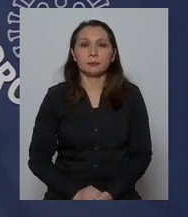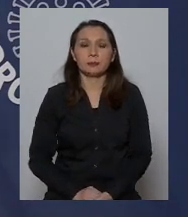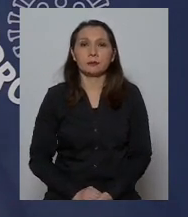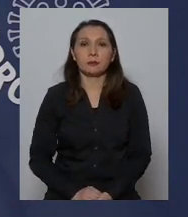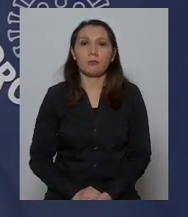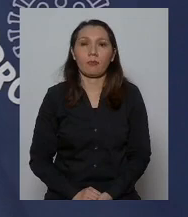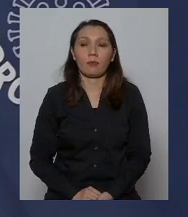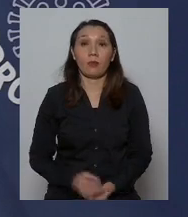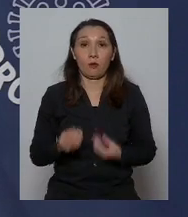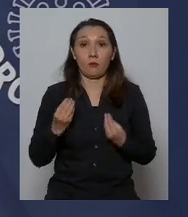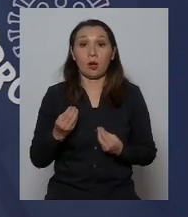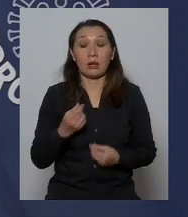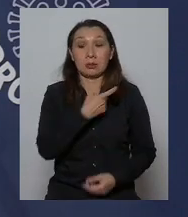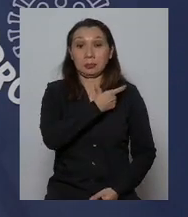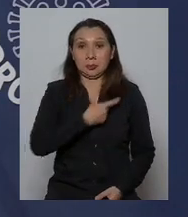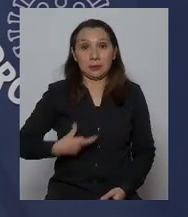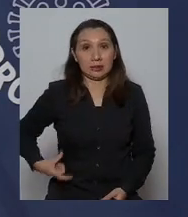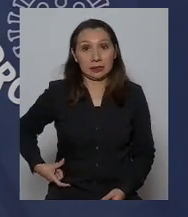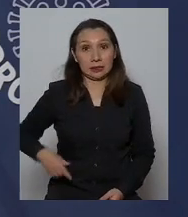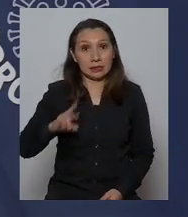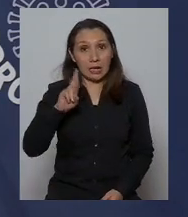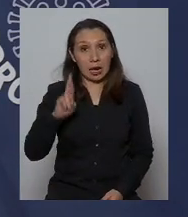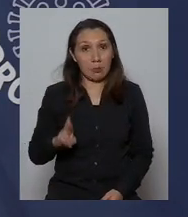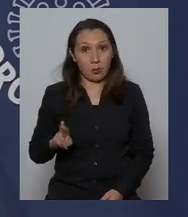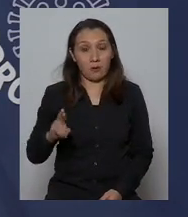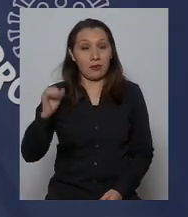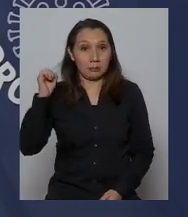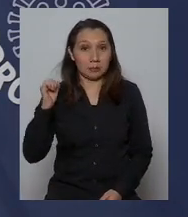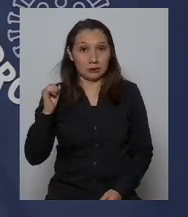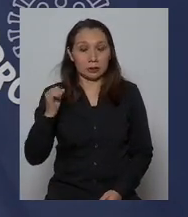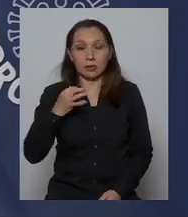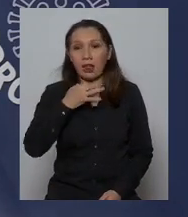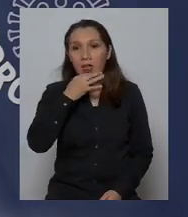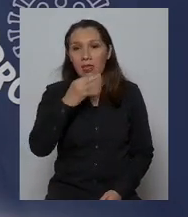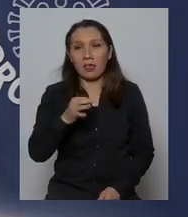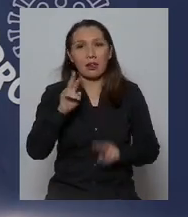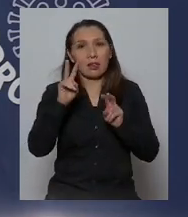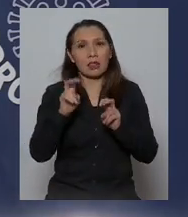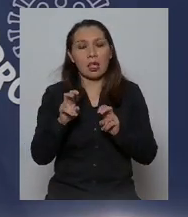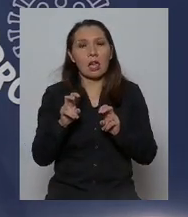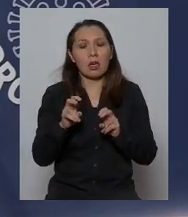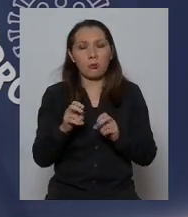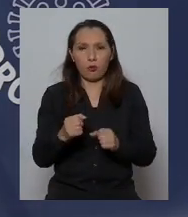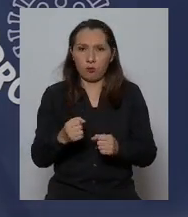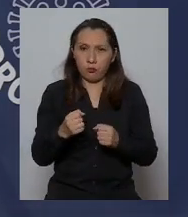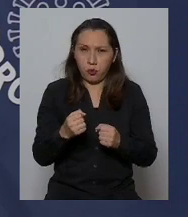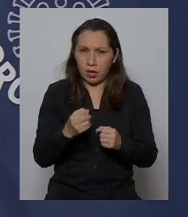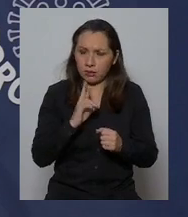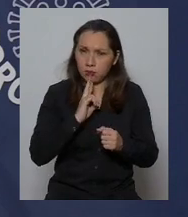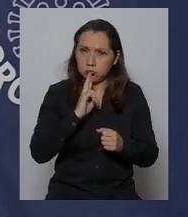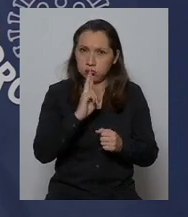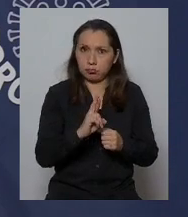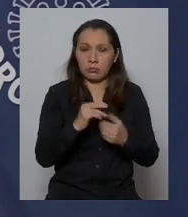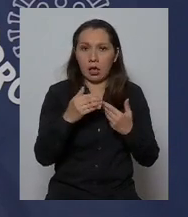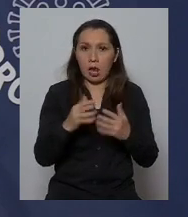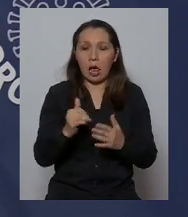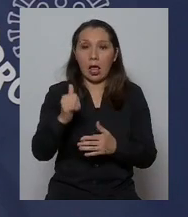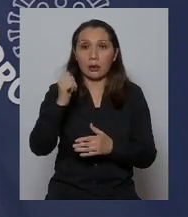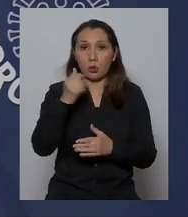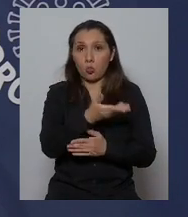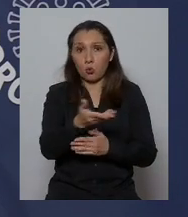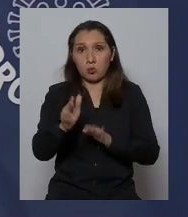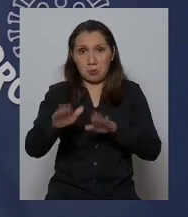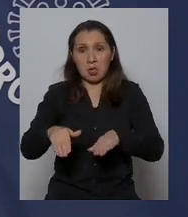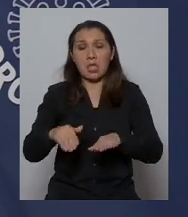Bueno su excelencia el presidente de la república se refirió a este tema con bastante fuerza ayer ustedes